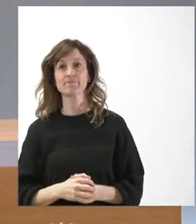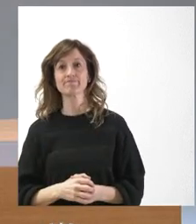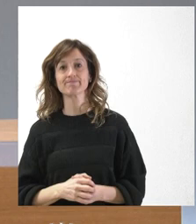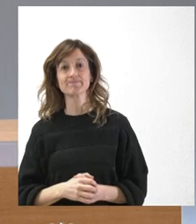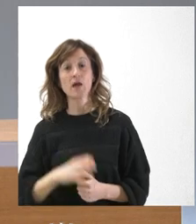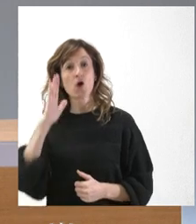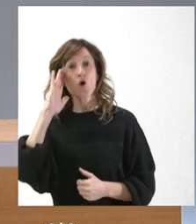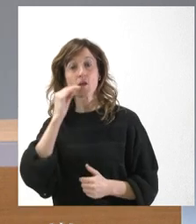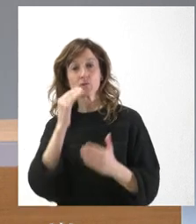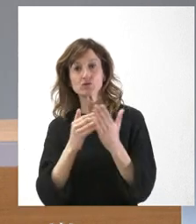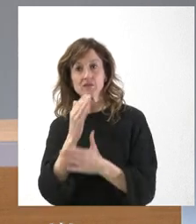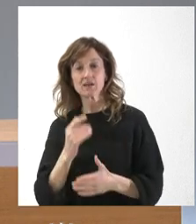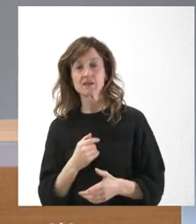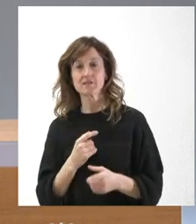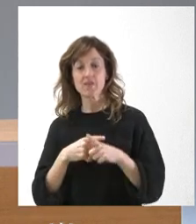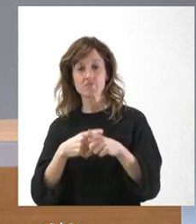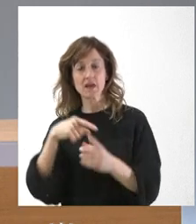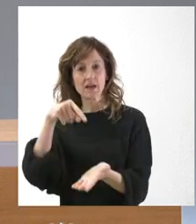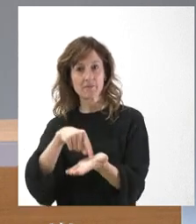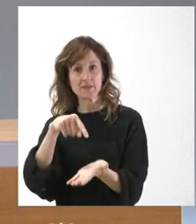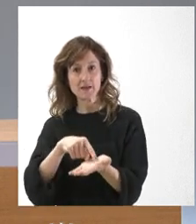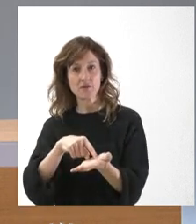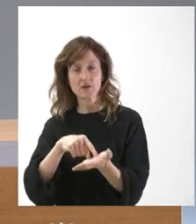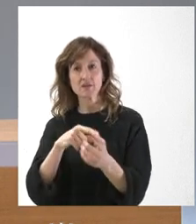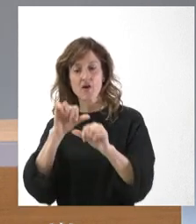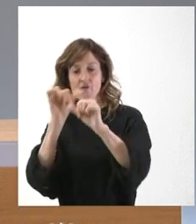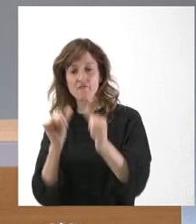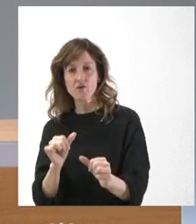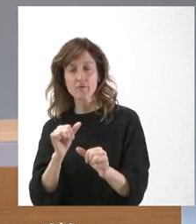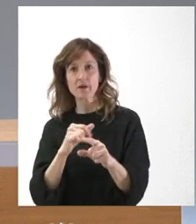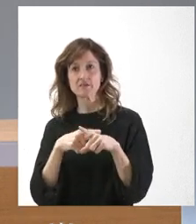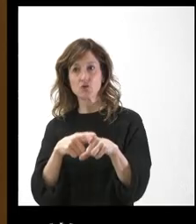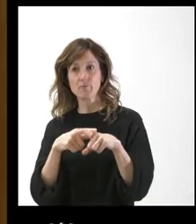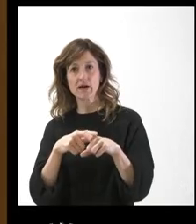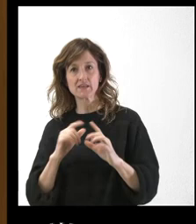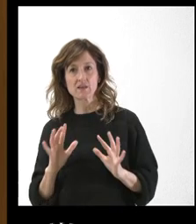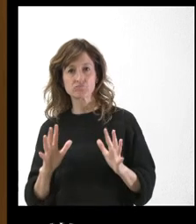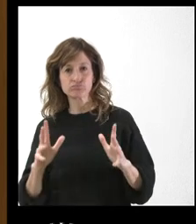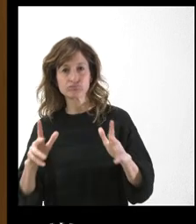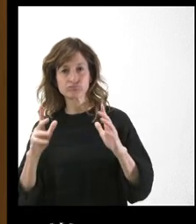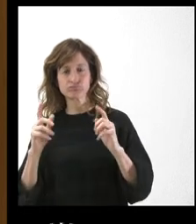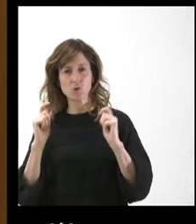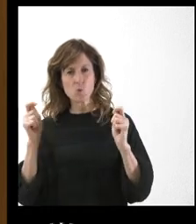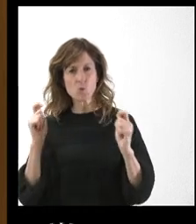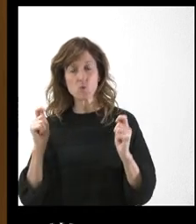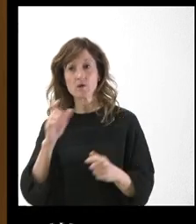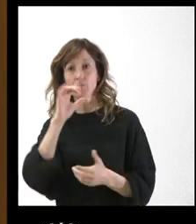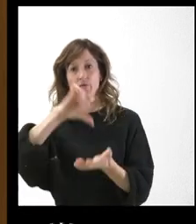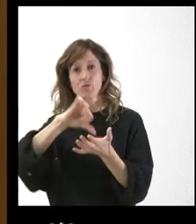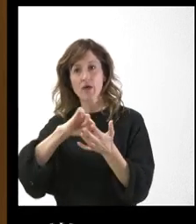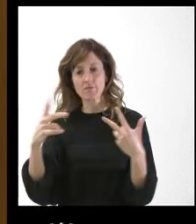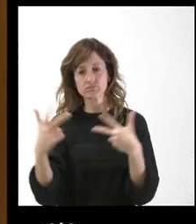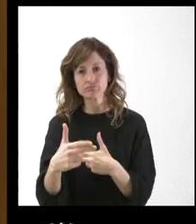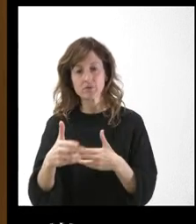Buenos días. Más allá de que comparten las reivindicaciones, comparten las formas, las maneras en las que se han movilizado. Porque, bueno, hemos visto ciudades colapsadas,